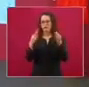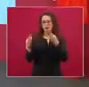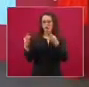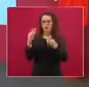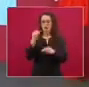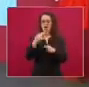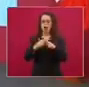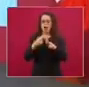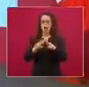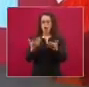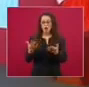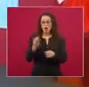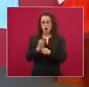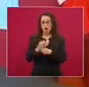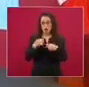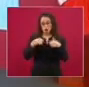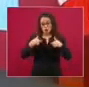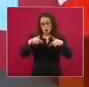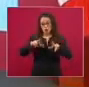del gobierno que represento.